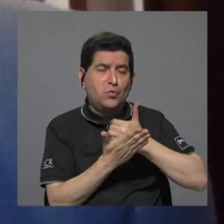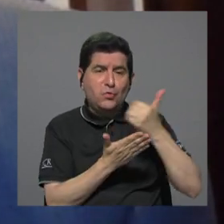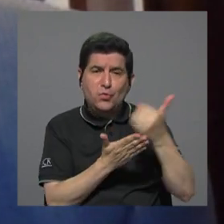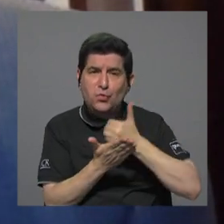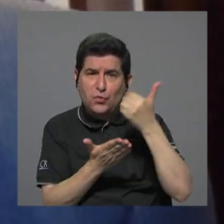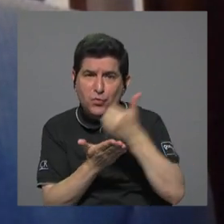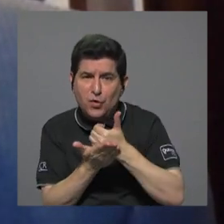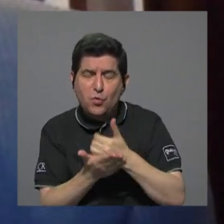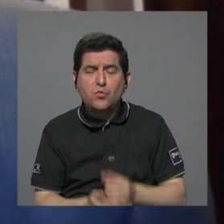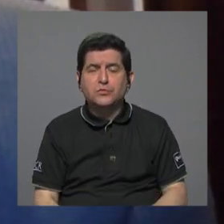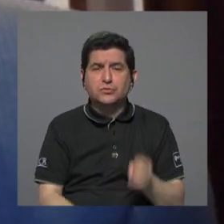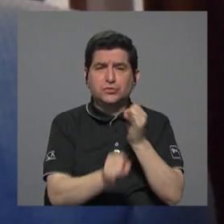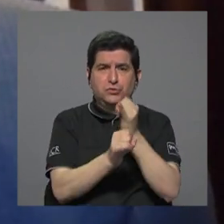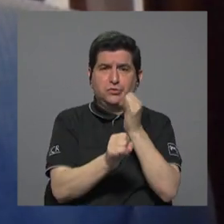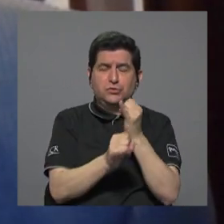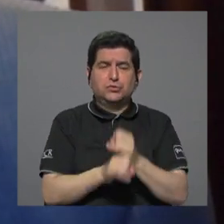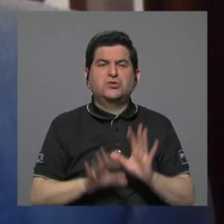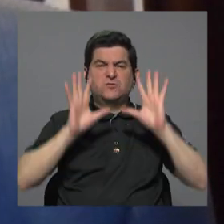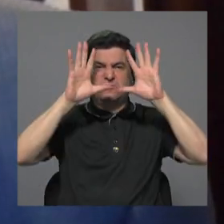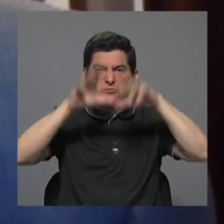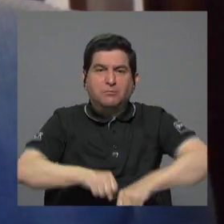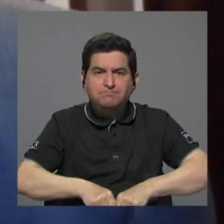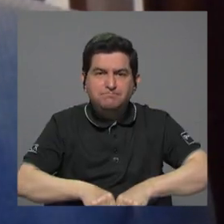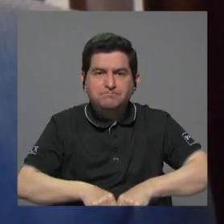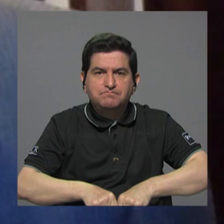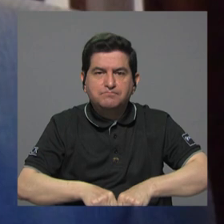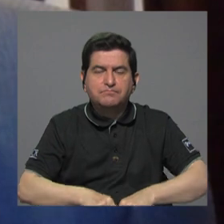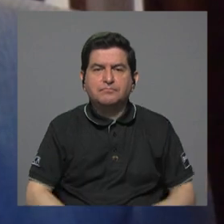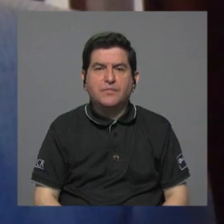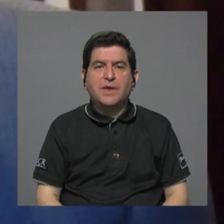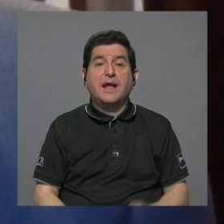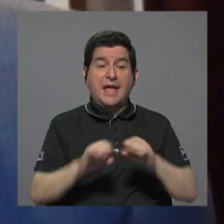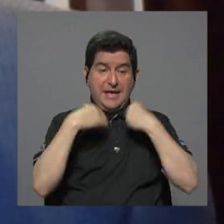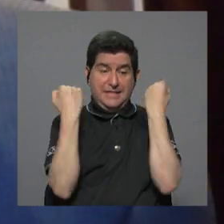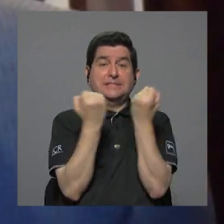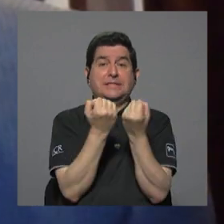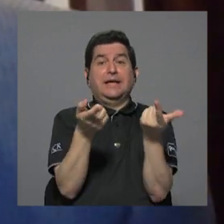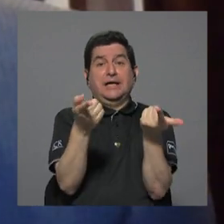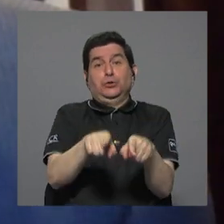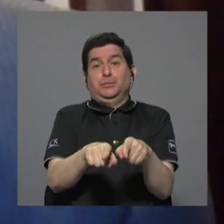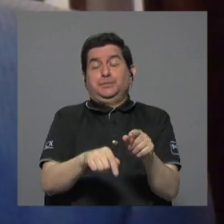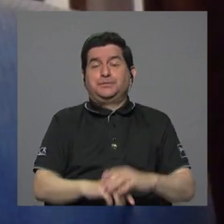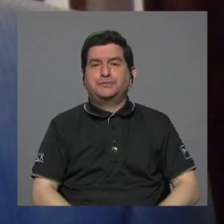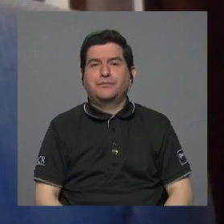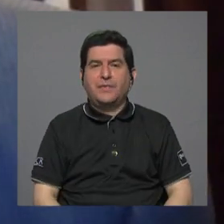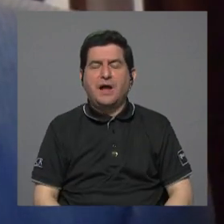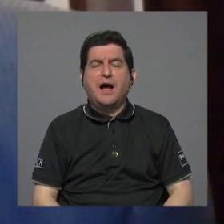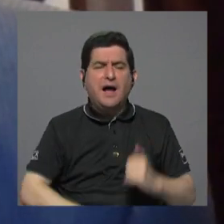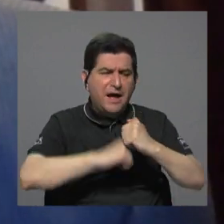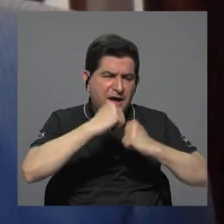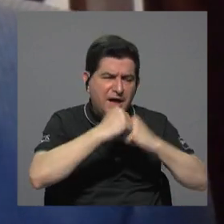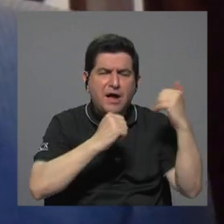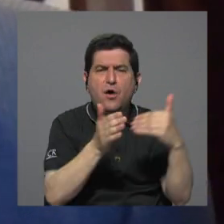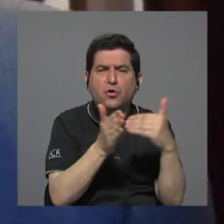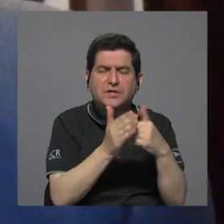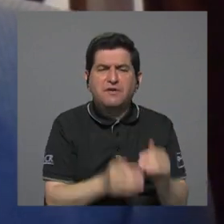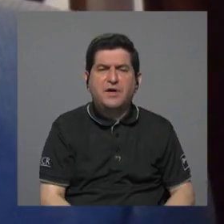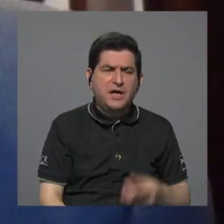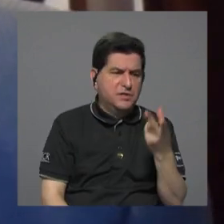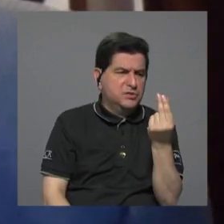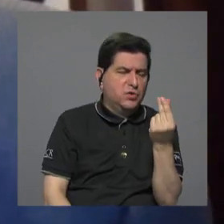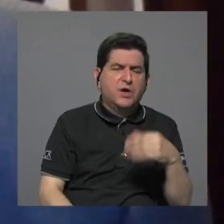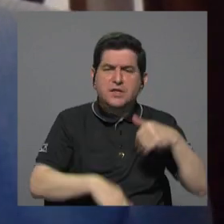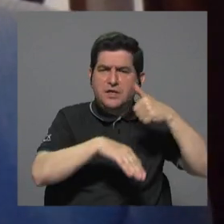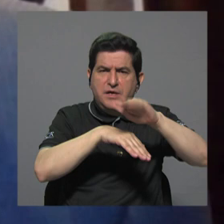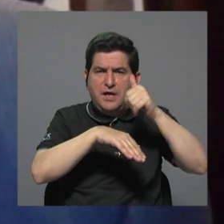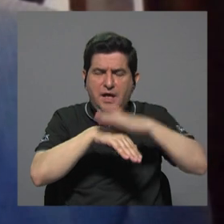de la institución fueron embargados por el sindicato y entonces la reestructuración con los fondos que se